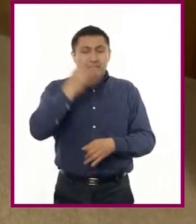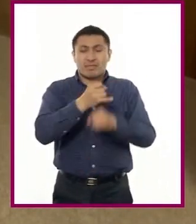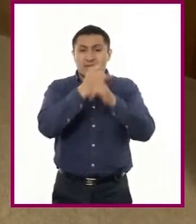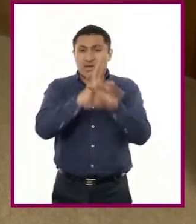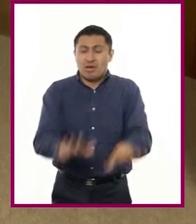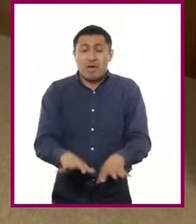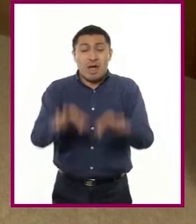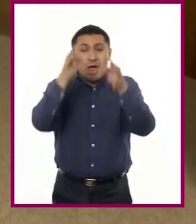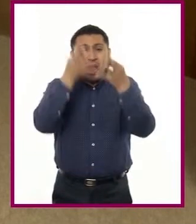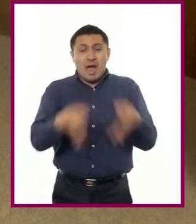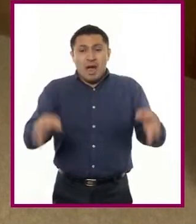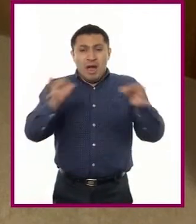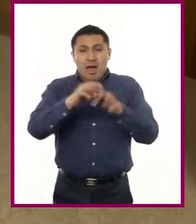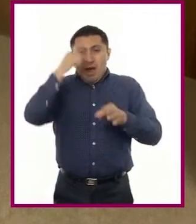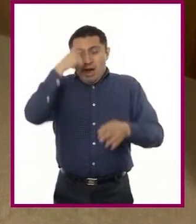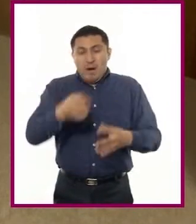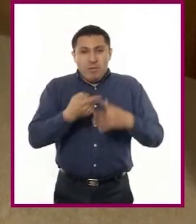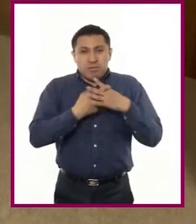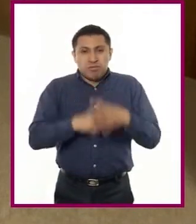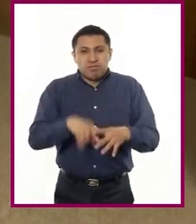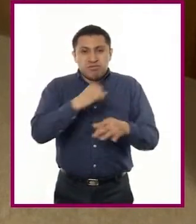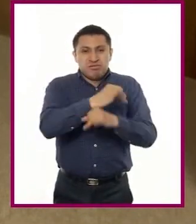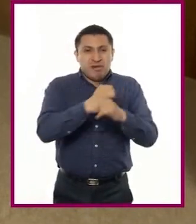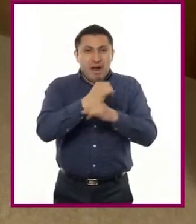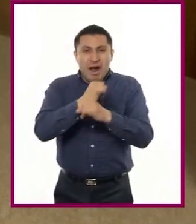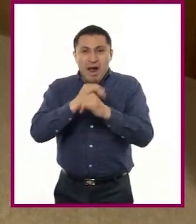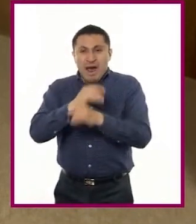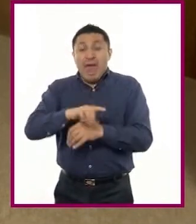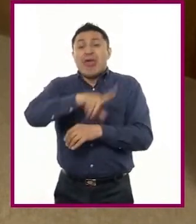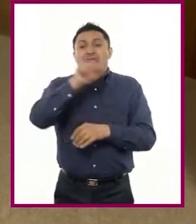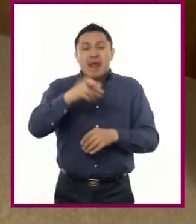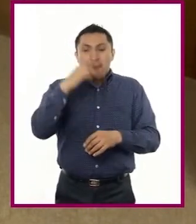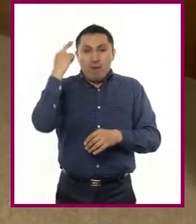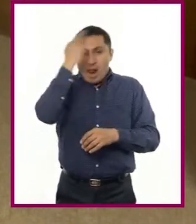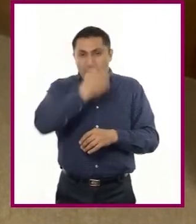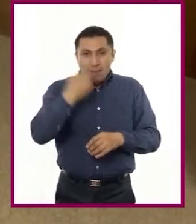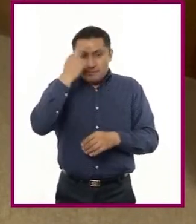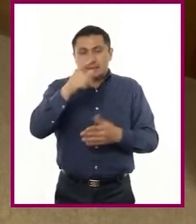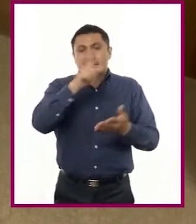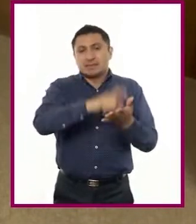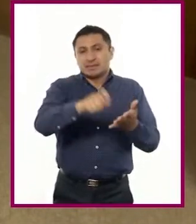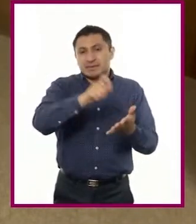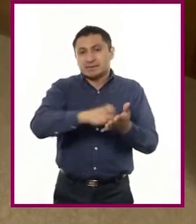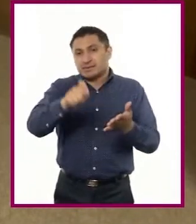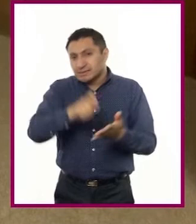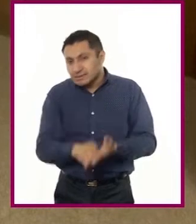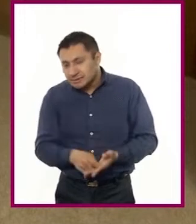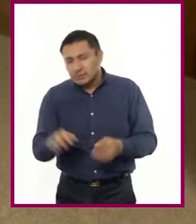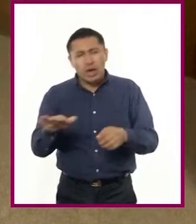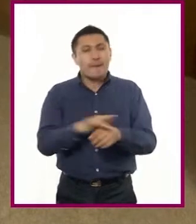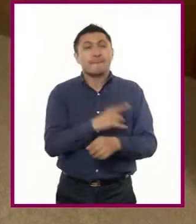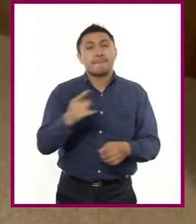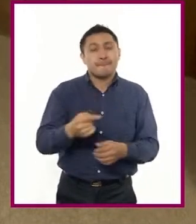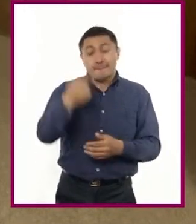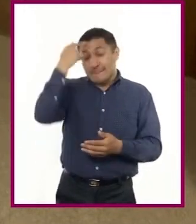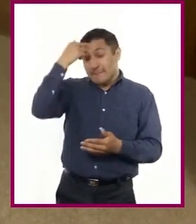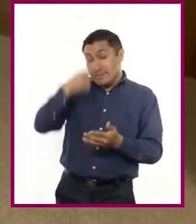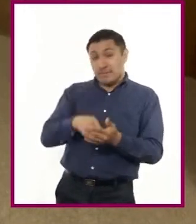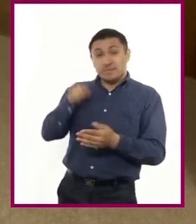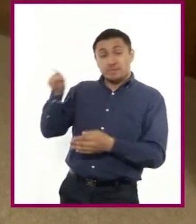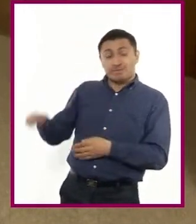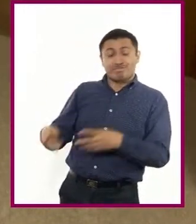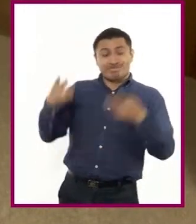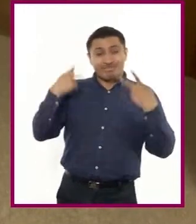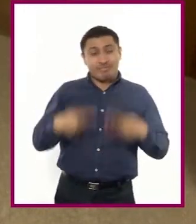mínimos para poder iniciar el procedimiento. Se revisa que la redacción donde se describe por qué se cree que el funcionario